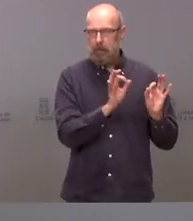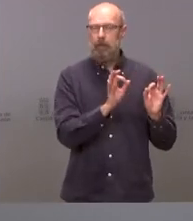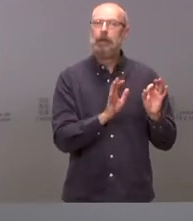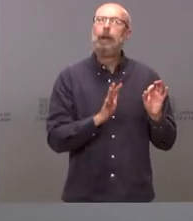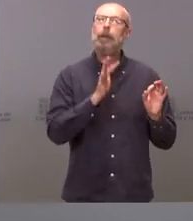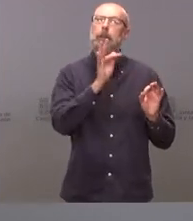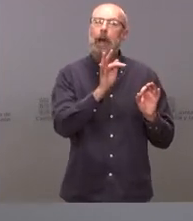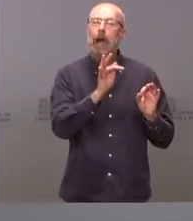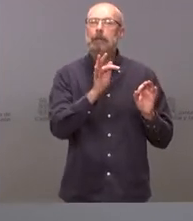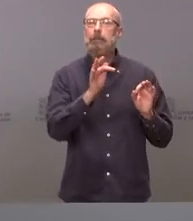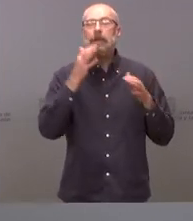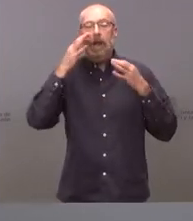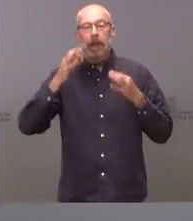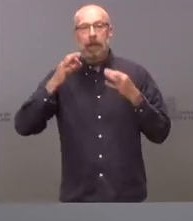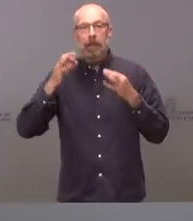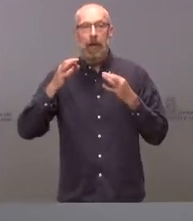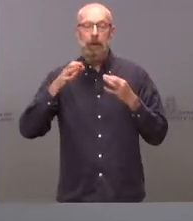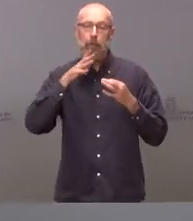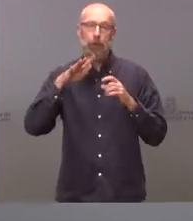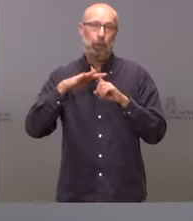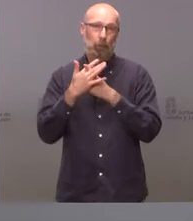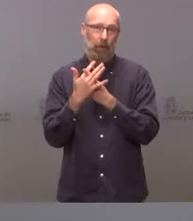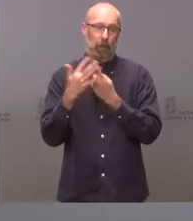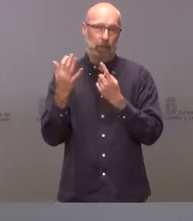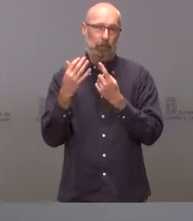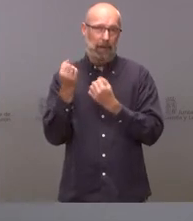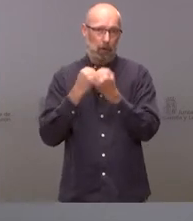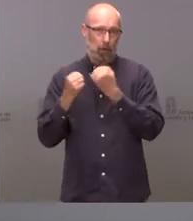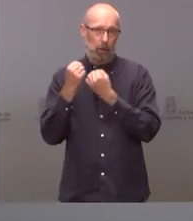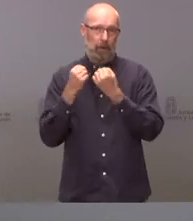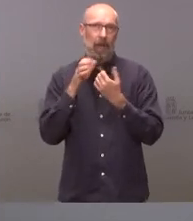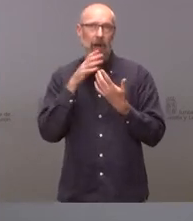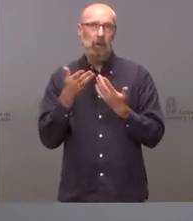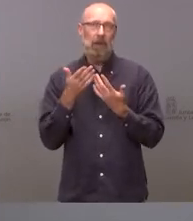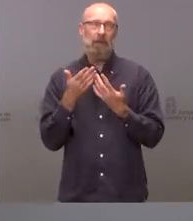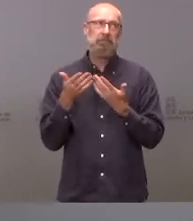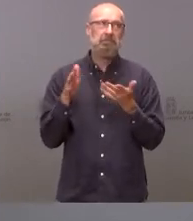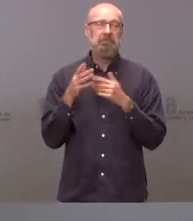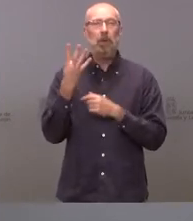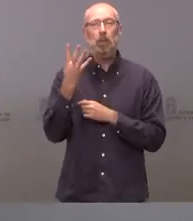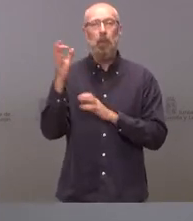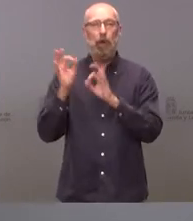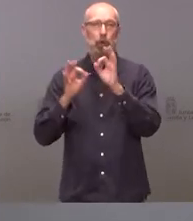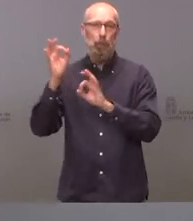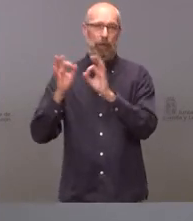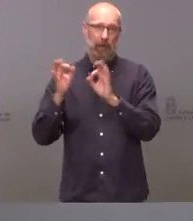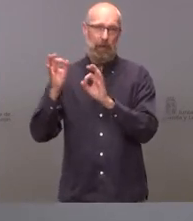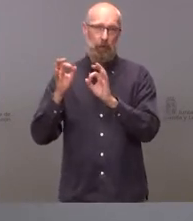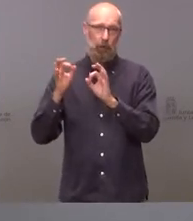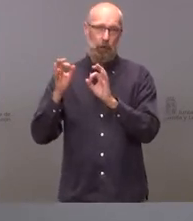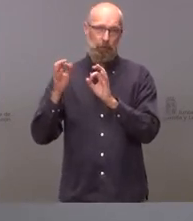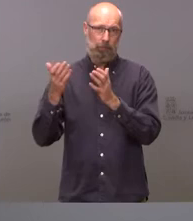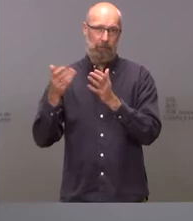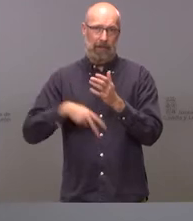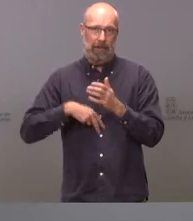nominales en un contexto de una inflación que está siendo en el entorno del 4% en términos interanuales para el conjunto